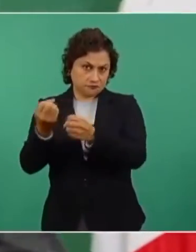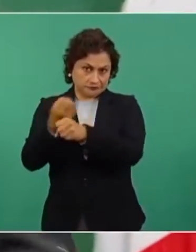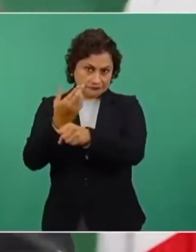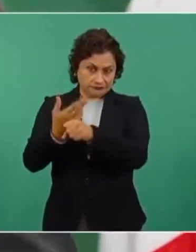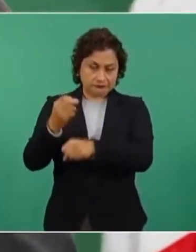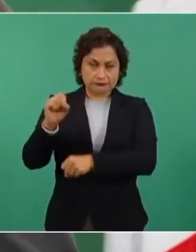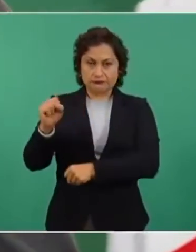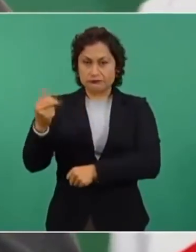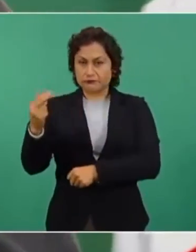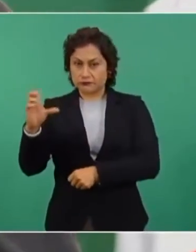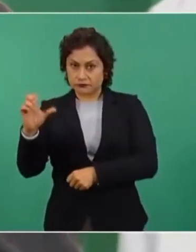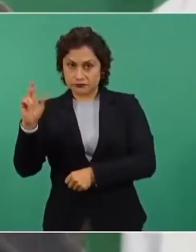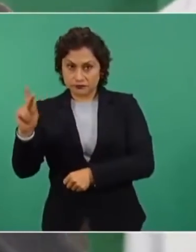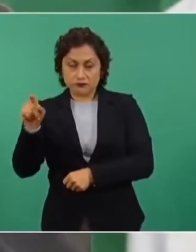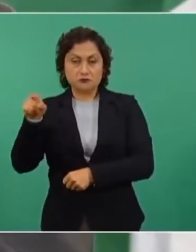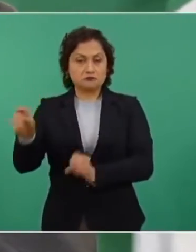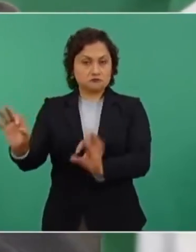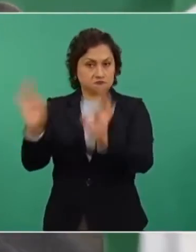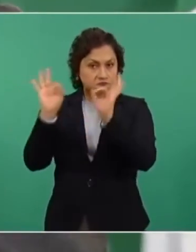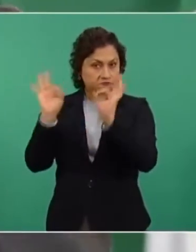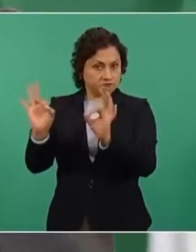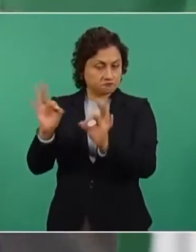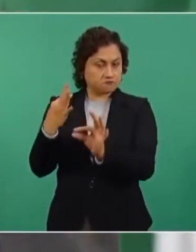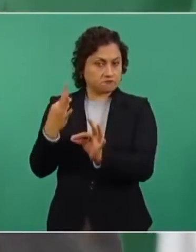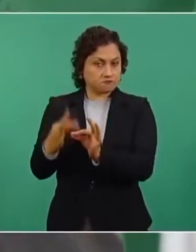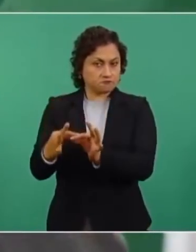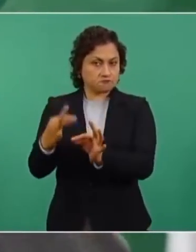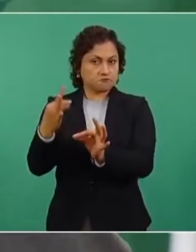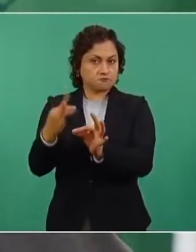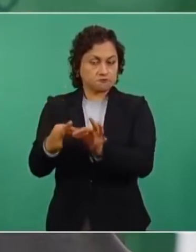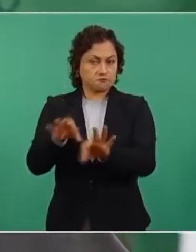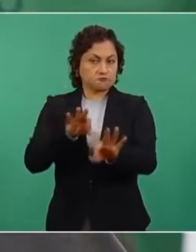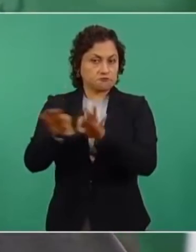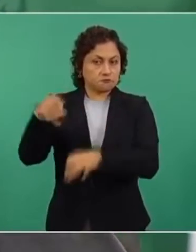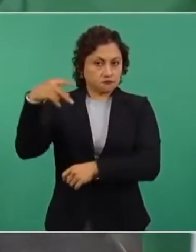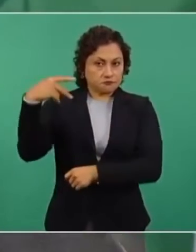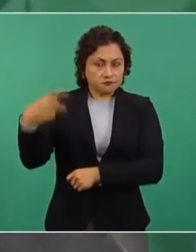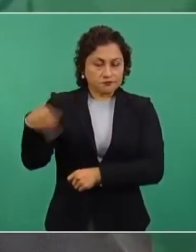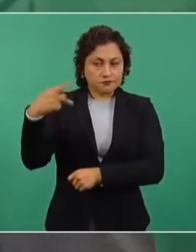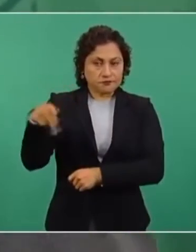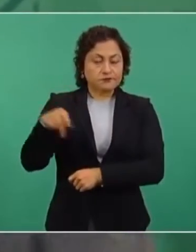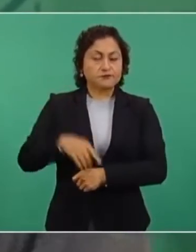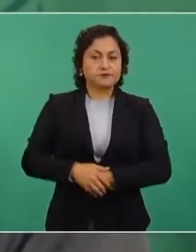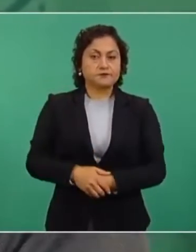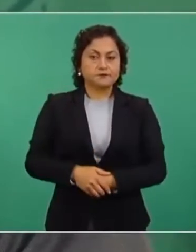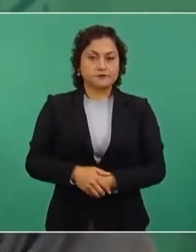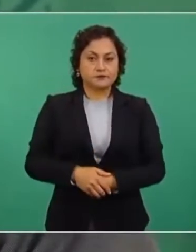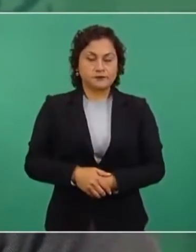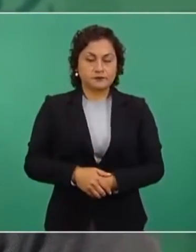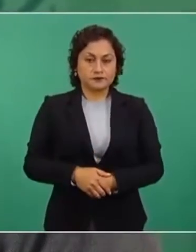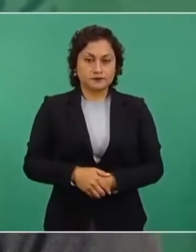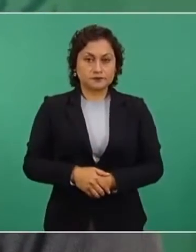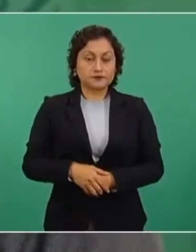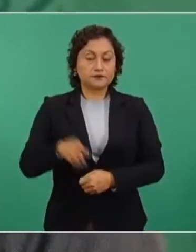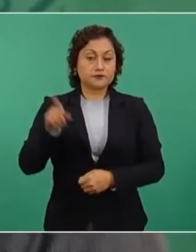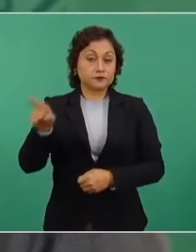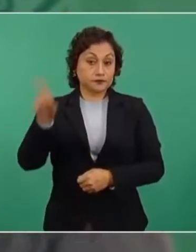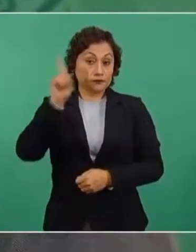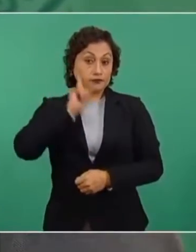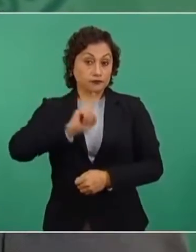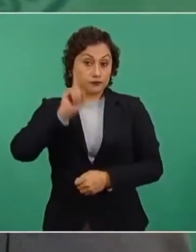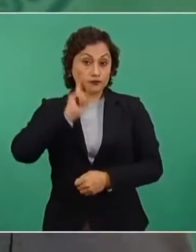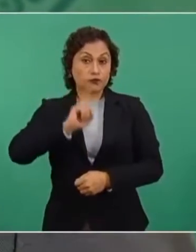Es la encargada del manejo de las